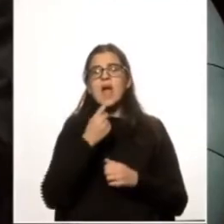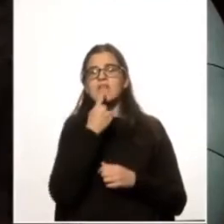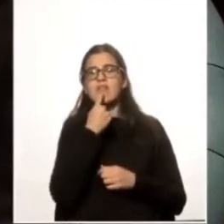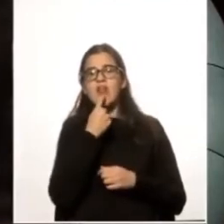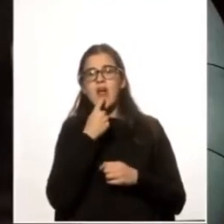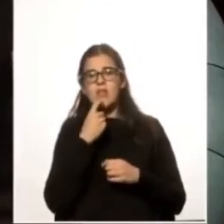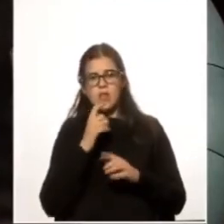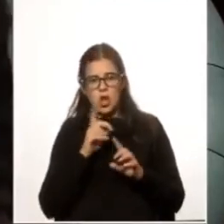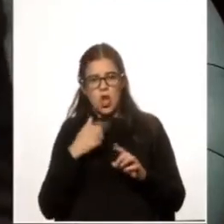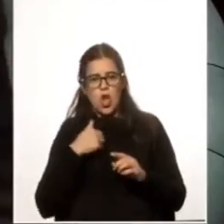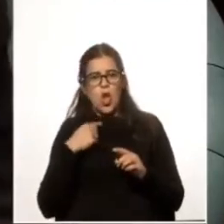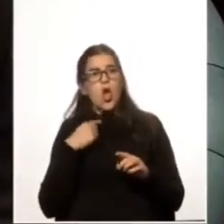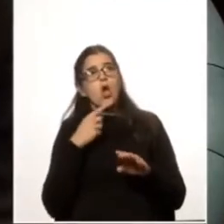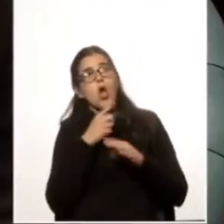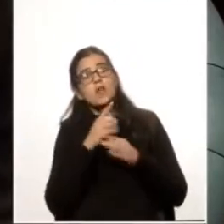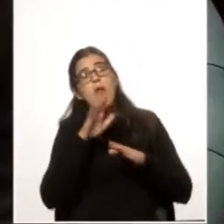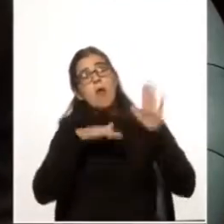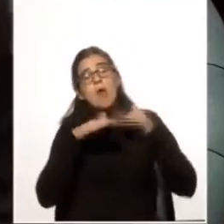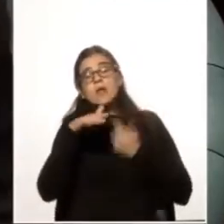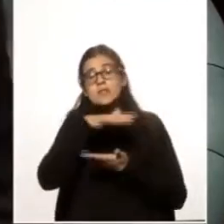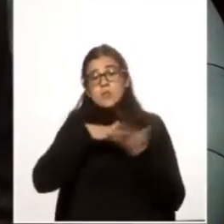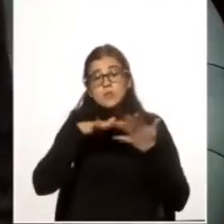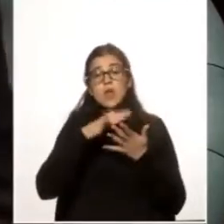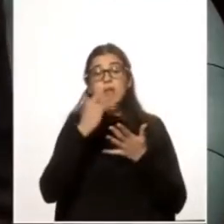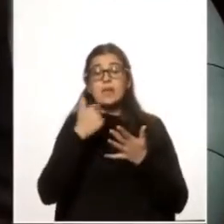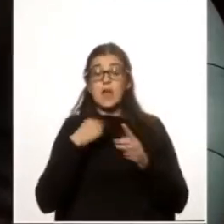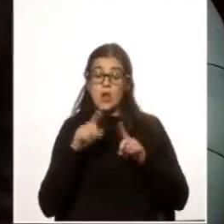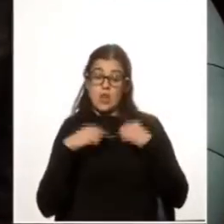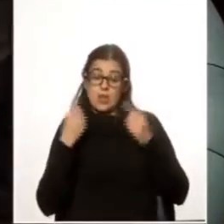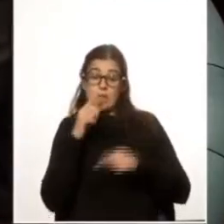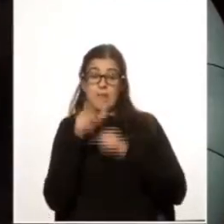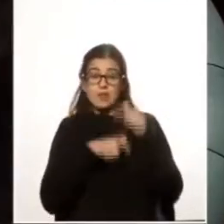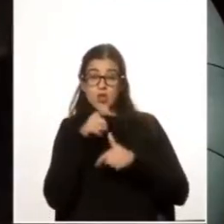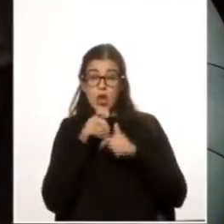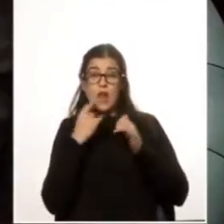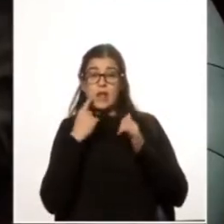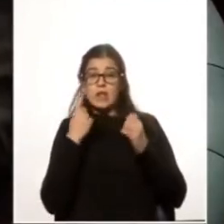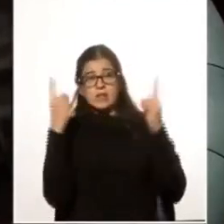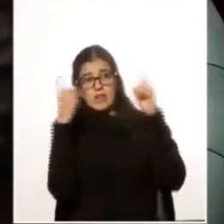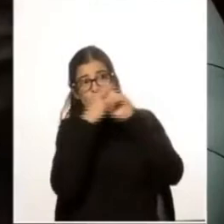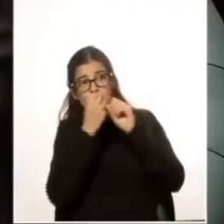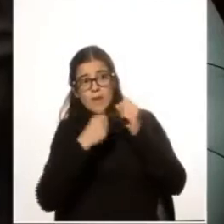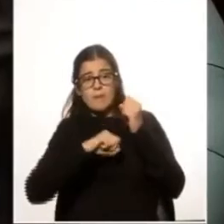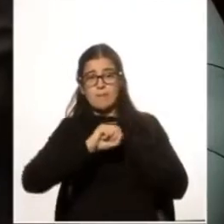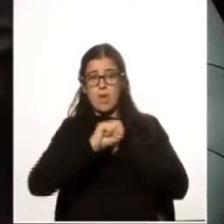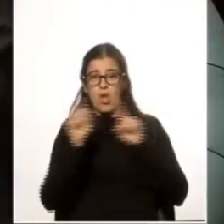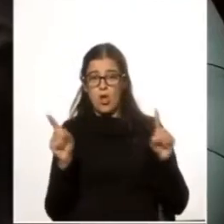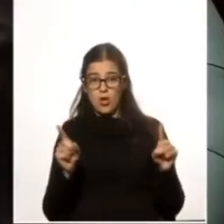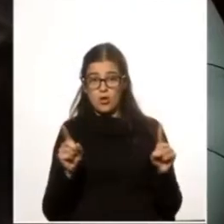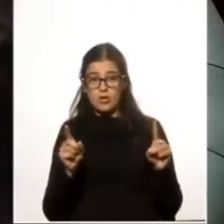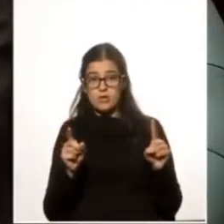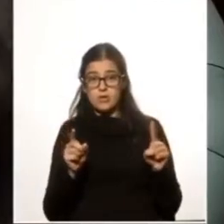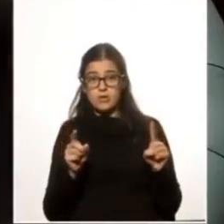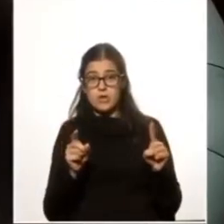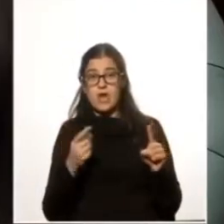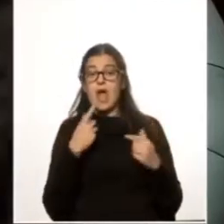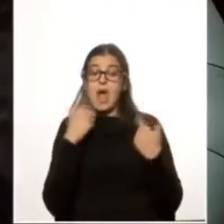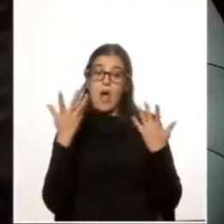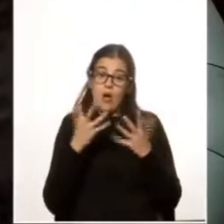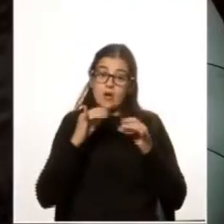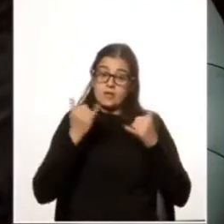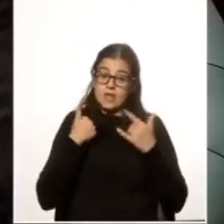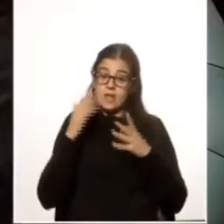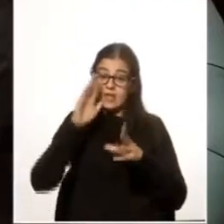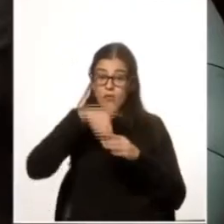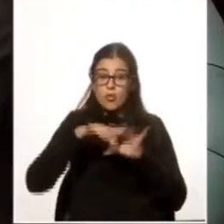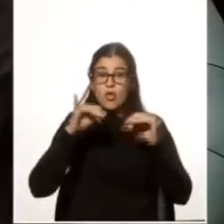estamos en contra de algunas circunstancias que ponen a nuestra gente en mayores dificultades. Ahora, una vez